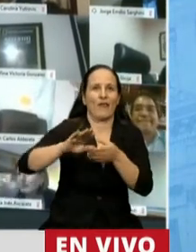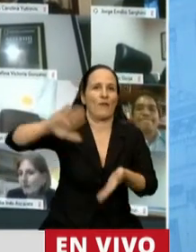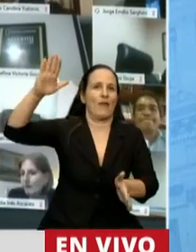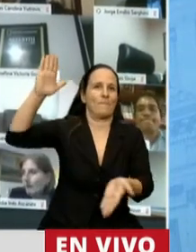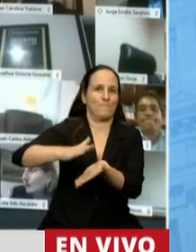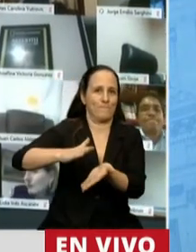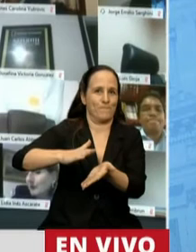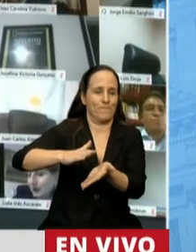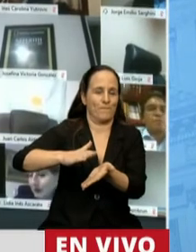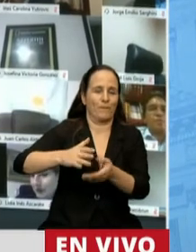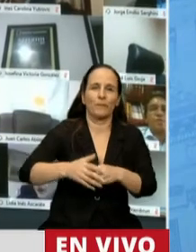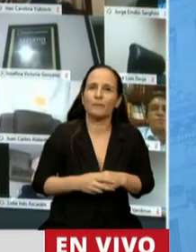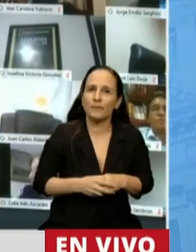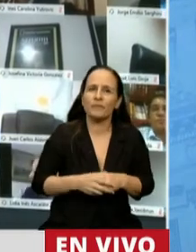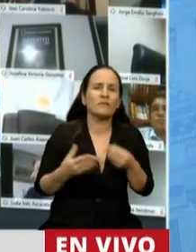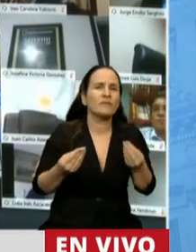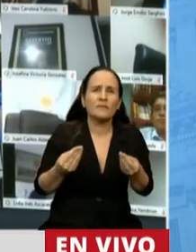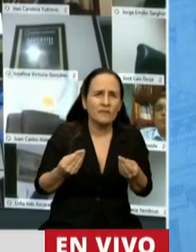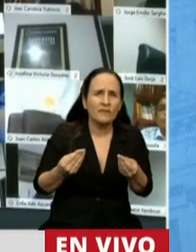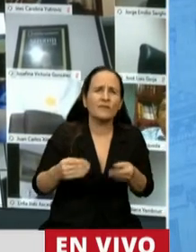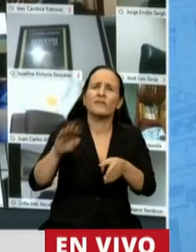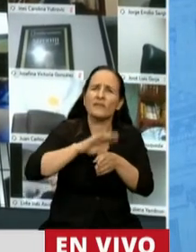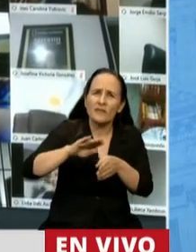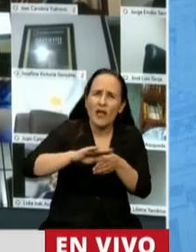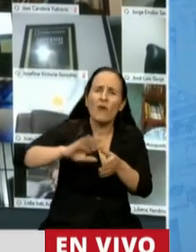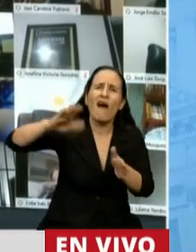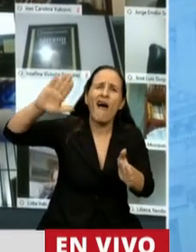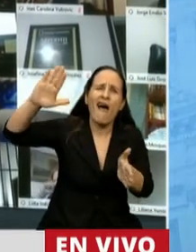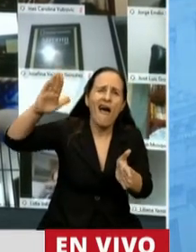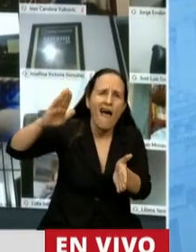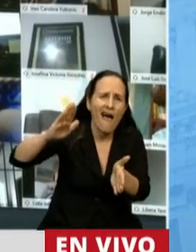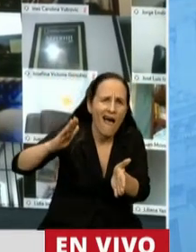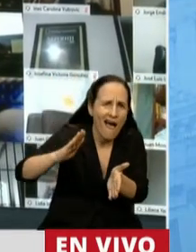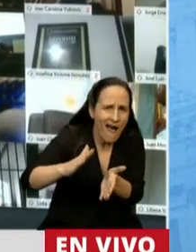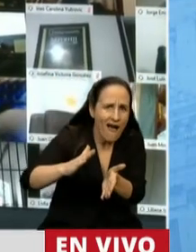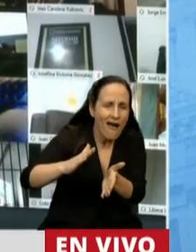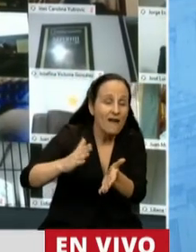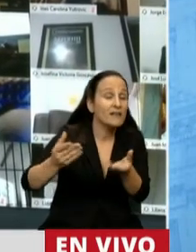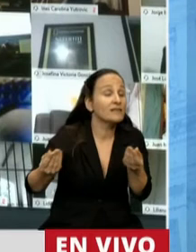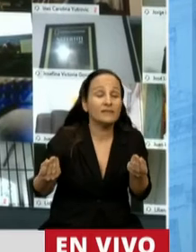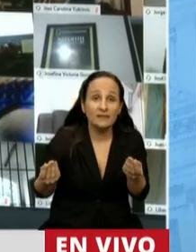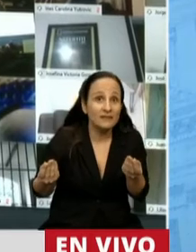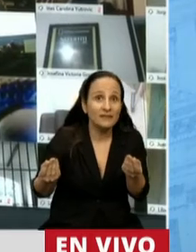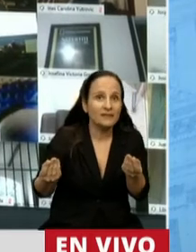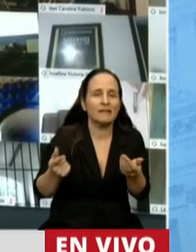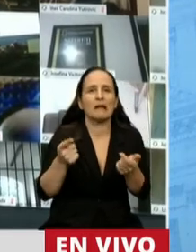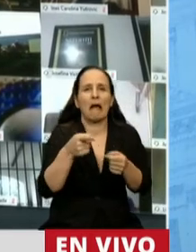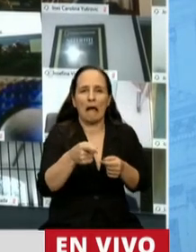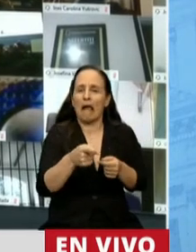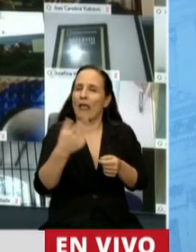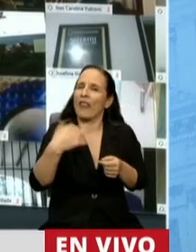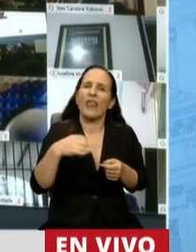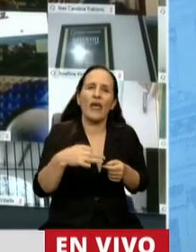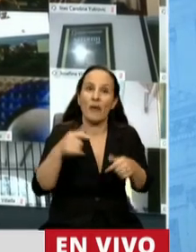Un desendeudamiento que no podríamos terminar de poner en práctica si no